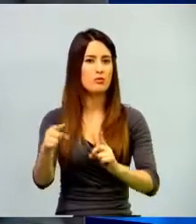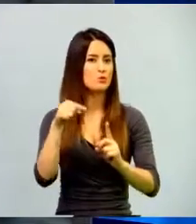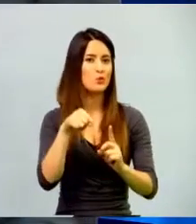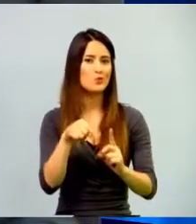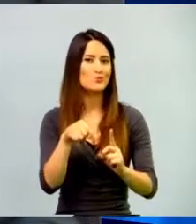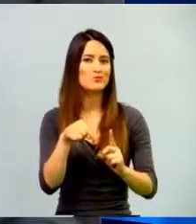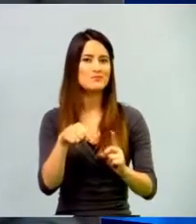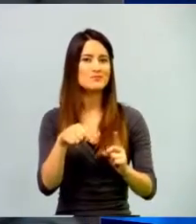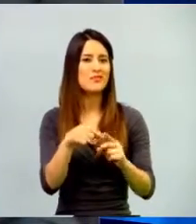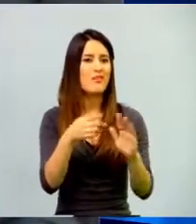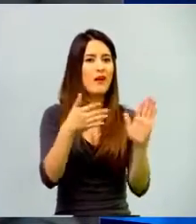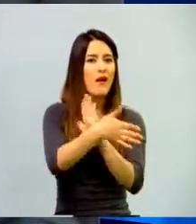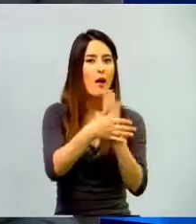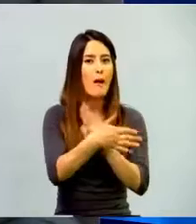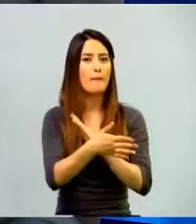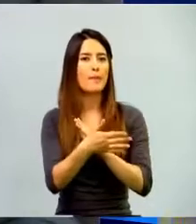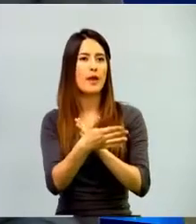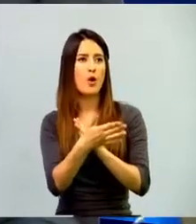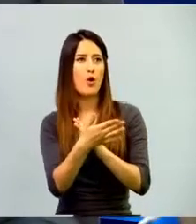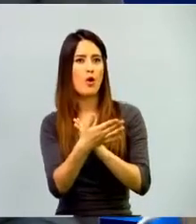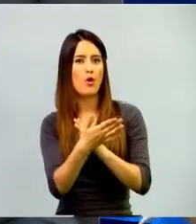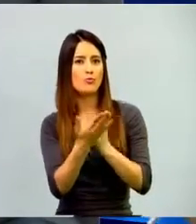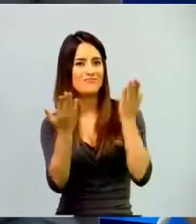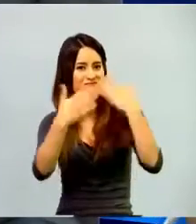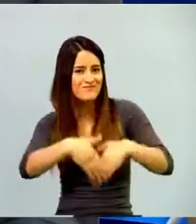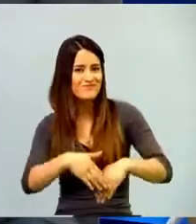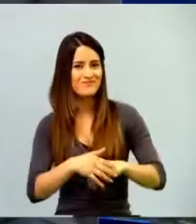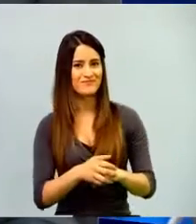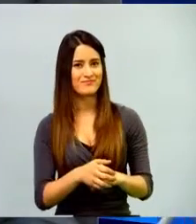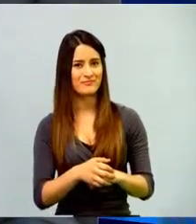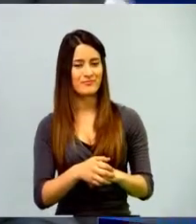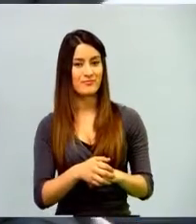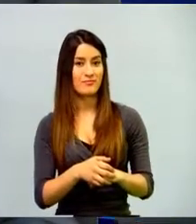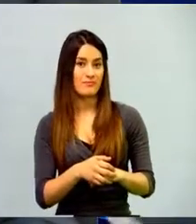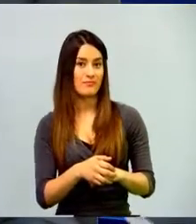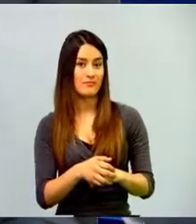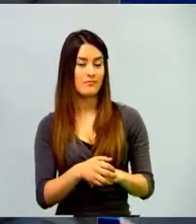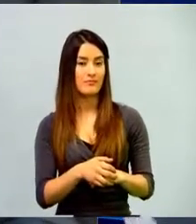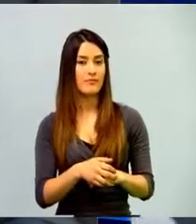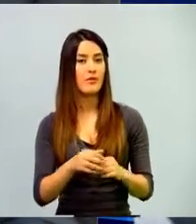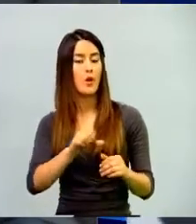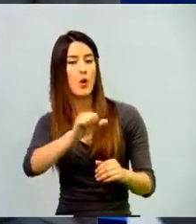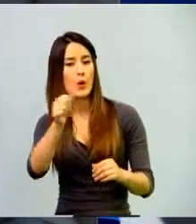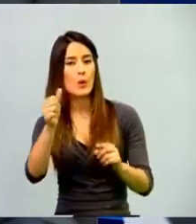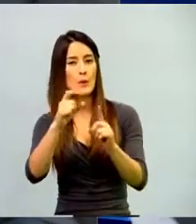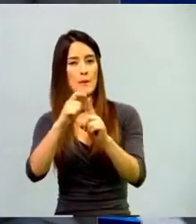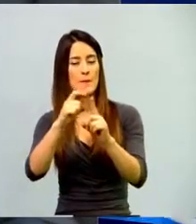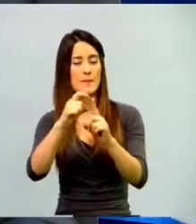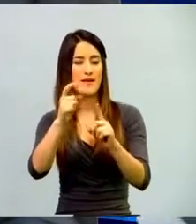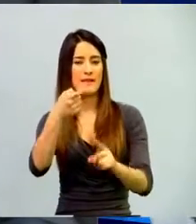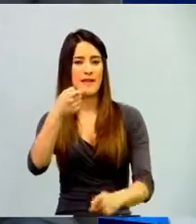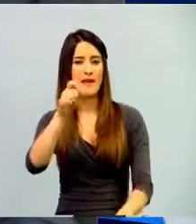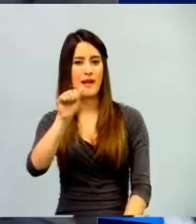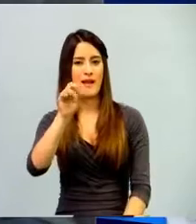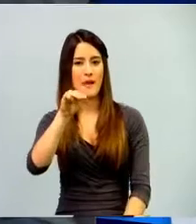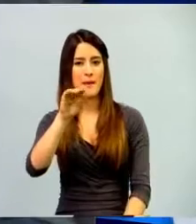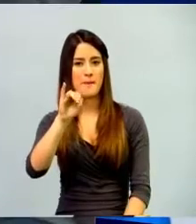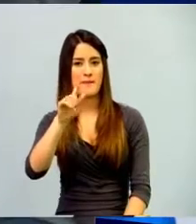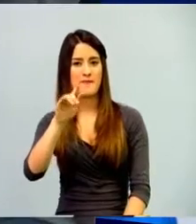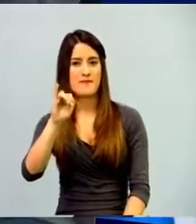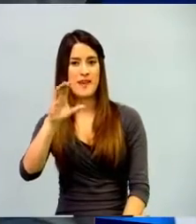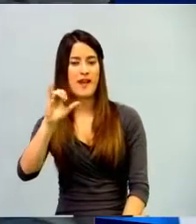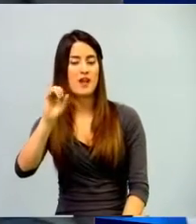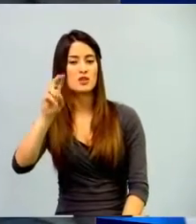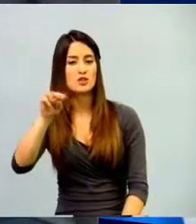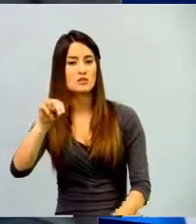atención. Y hoy día la gamificación abre muchas nuevas posibilidades de discursos. Y estas nuevas